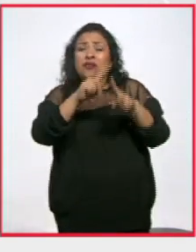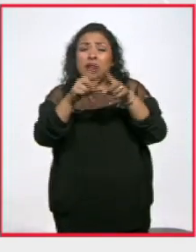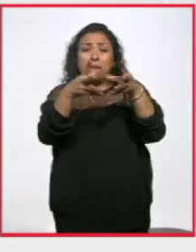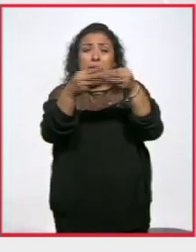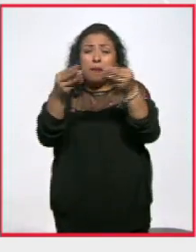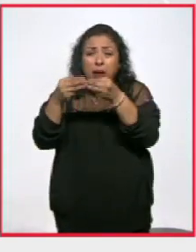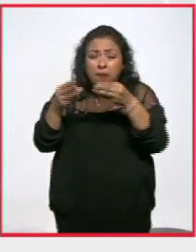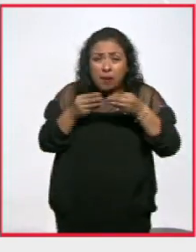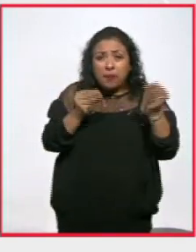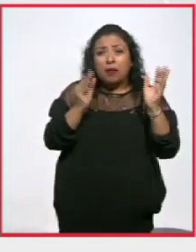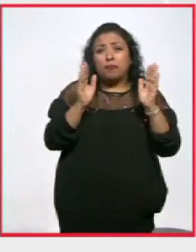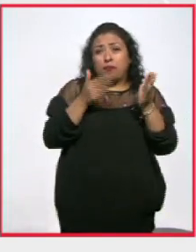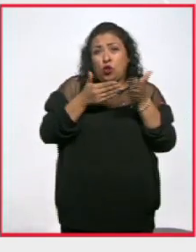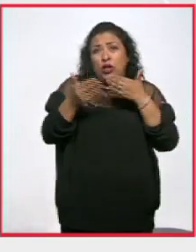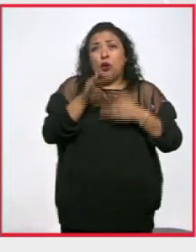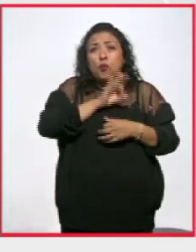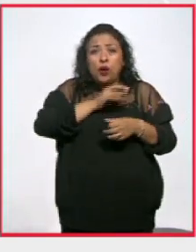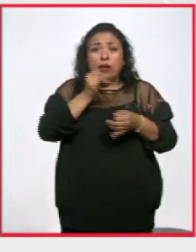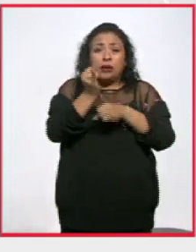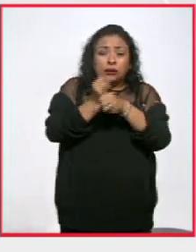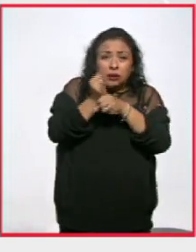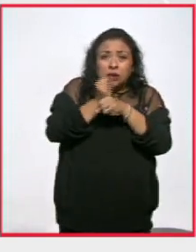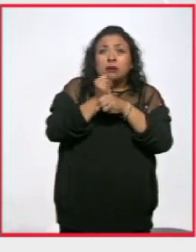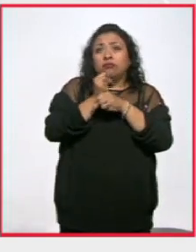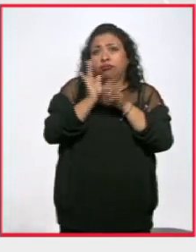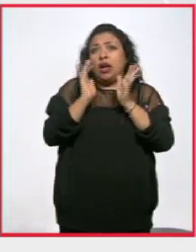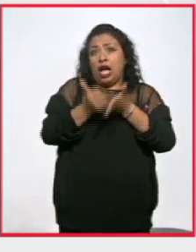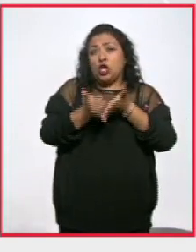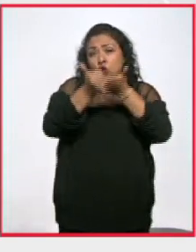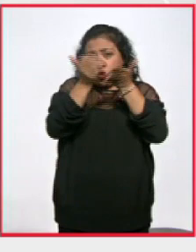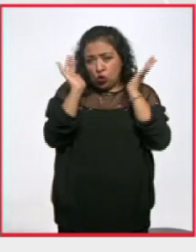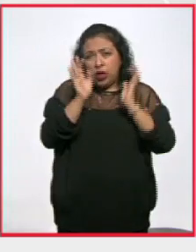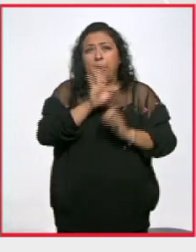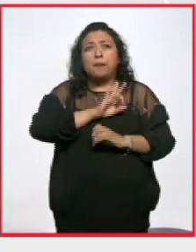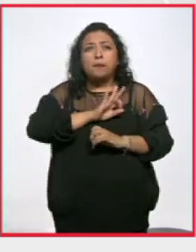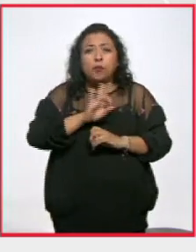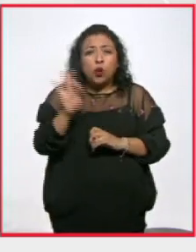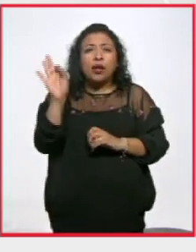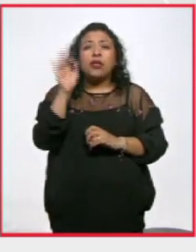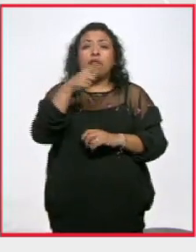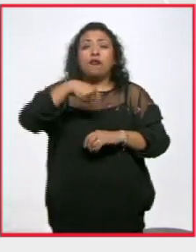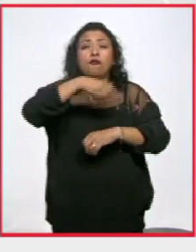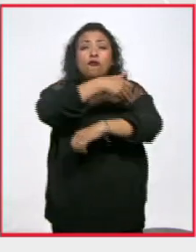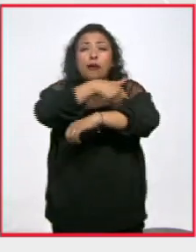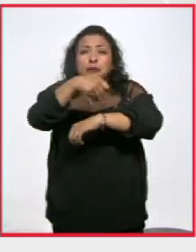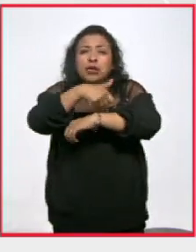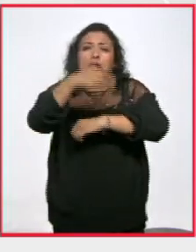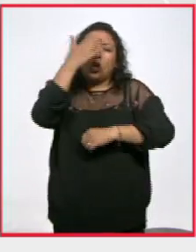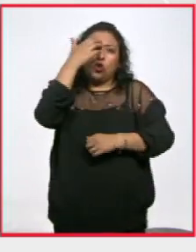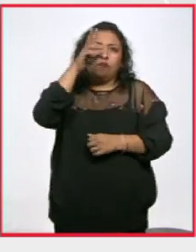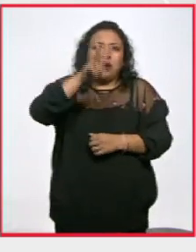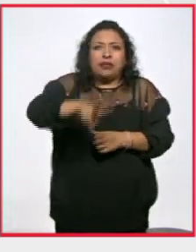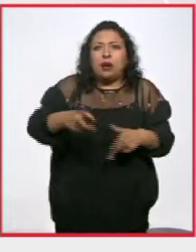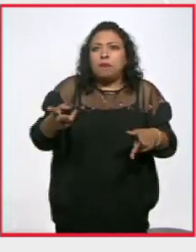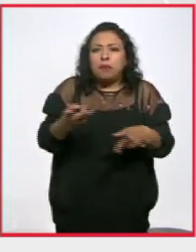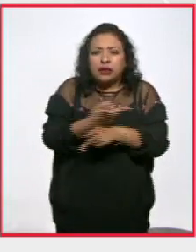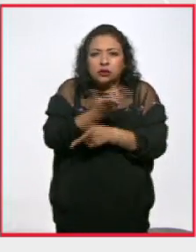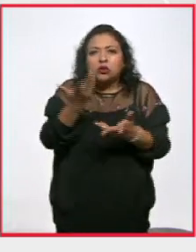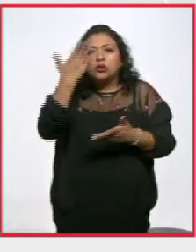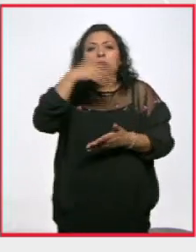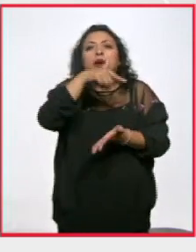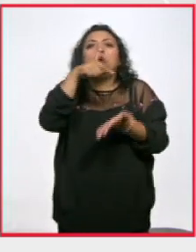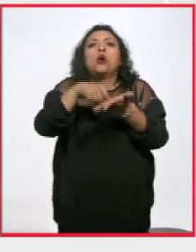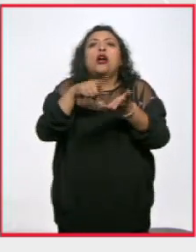desapariciones contemporáneas puedan ser investigados, puedan ser, las familias puedan acceder a la verdad y puedan conocer el